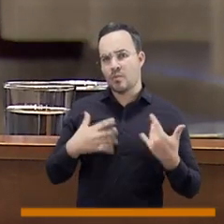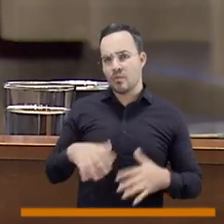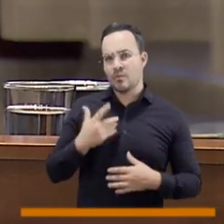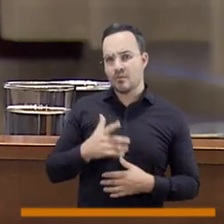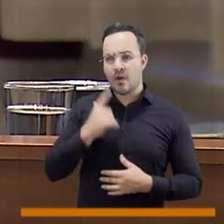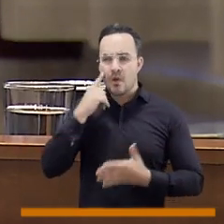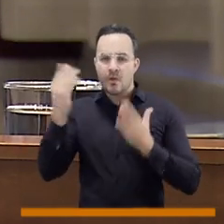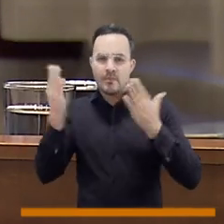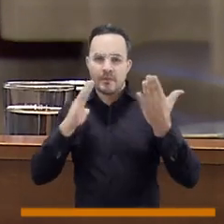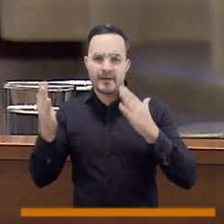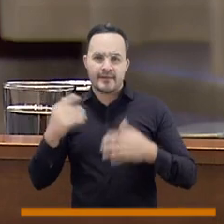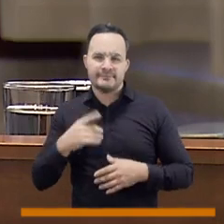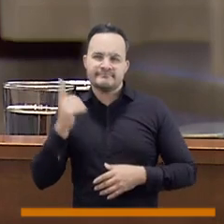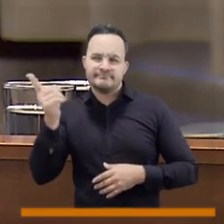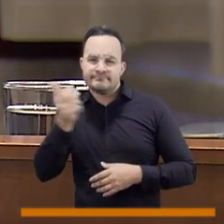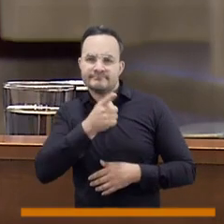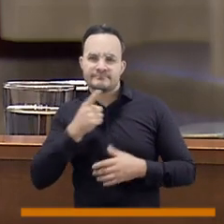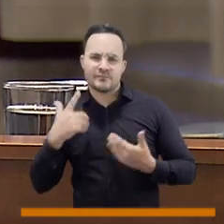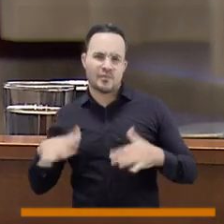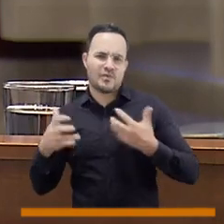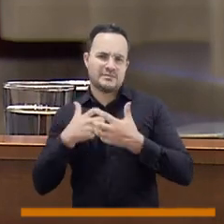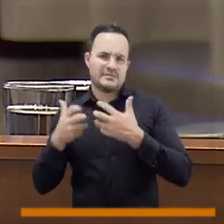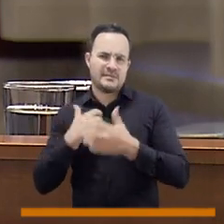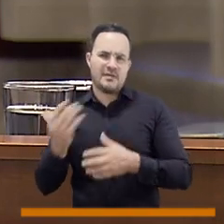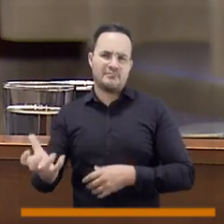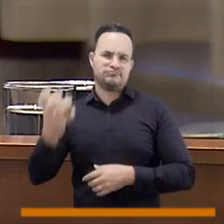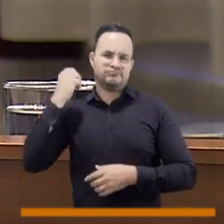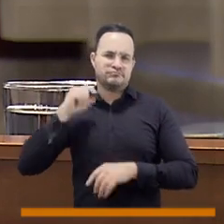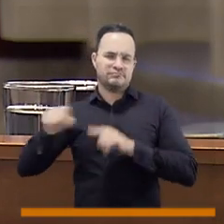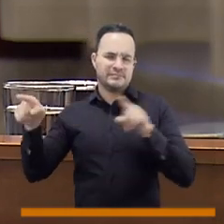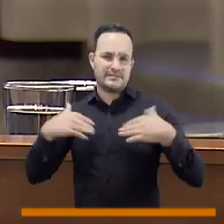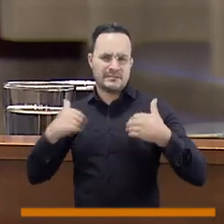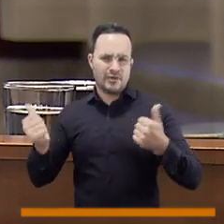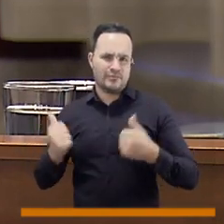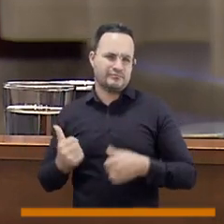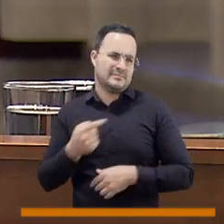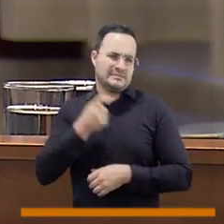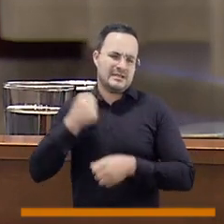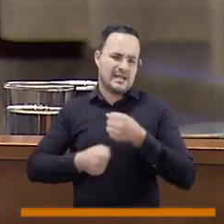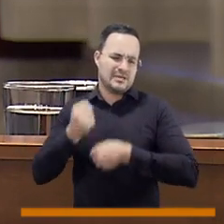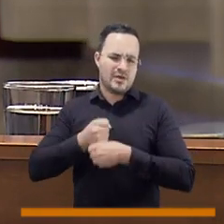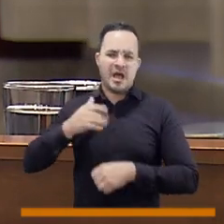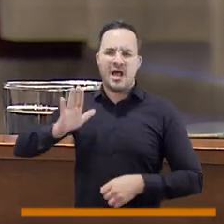supera los otros 100 años anteriores en sistemas anteriores de salud.